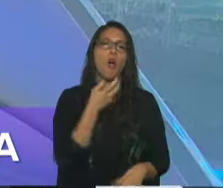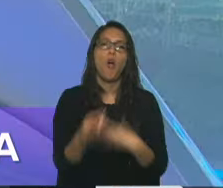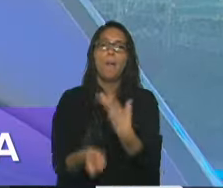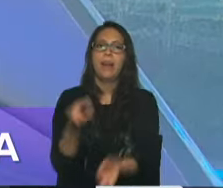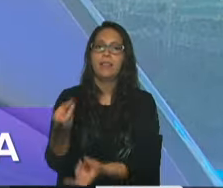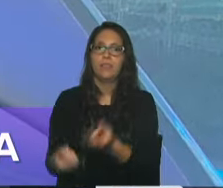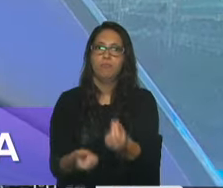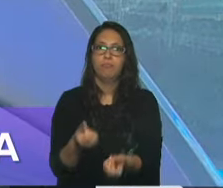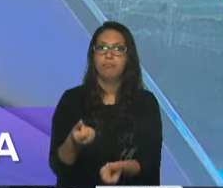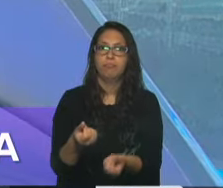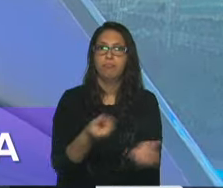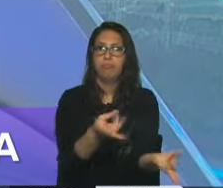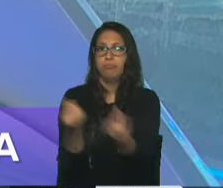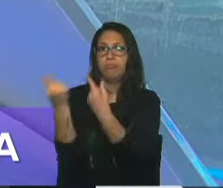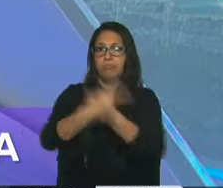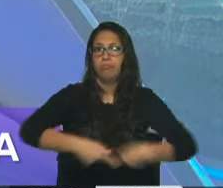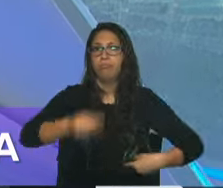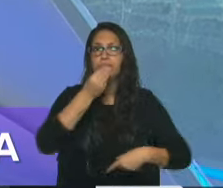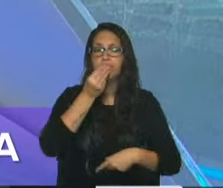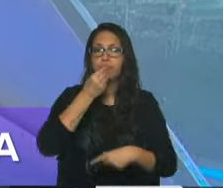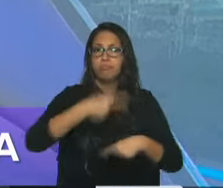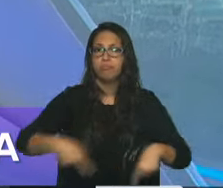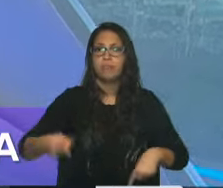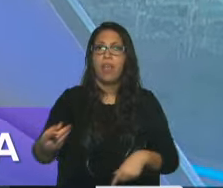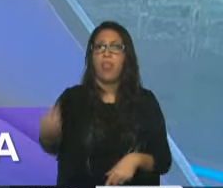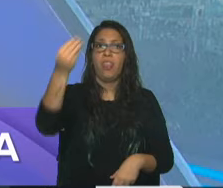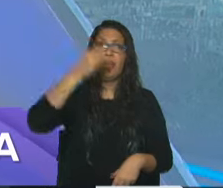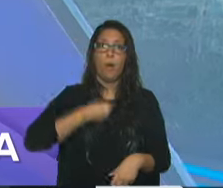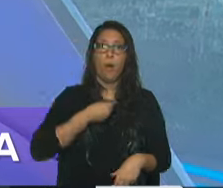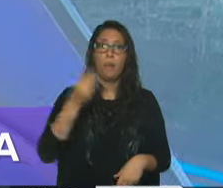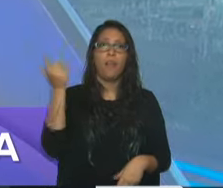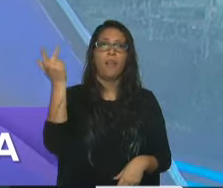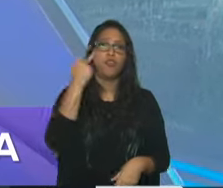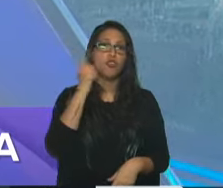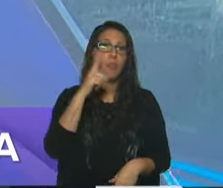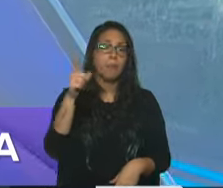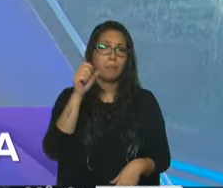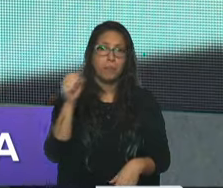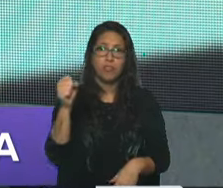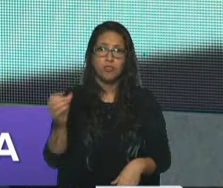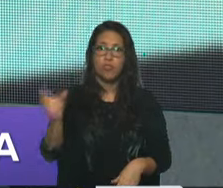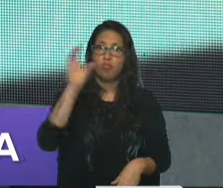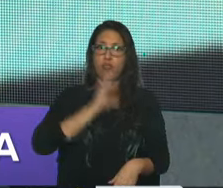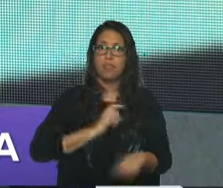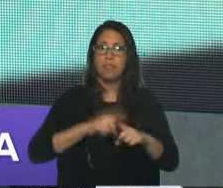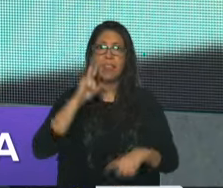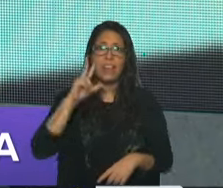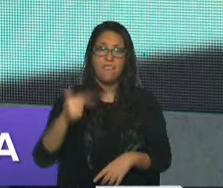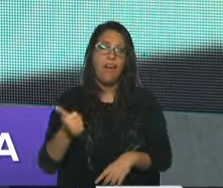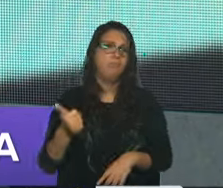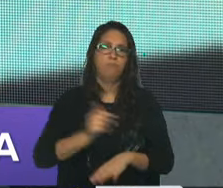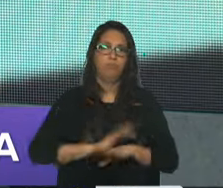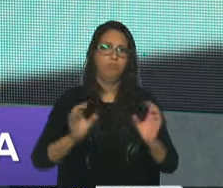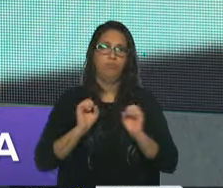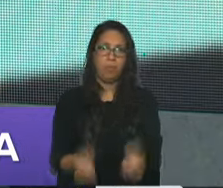18 mil pesos mensuales ya no rige más. Bueno, todas estas situaciones eran particularmente para clase media, ¿verdad?